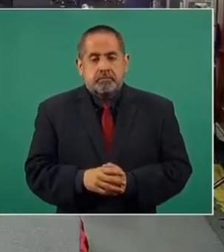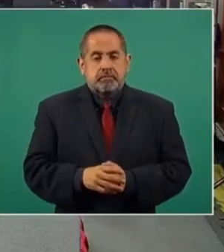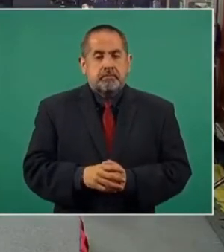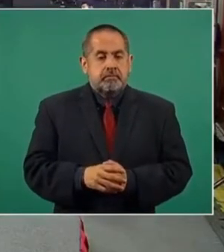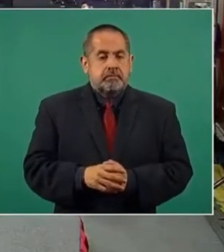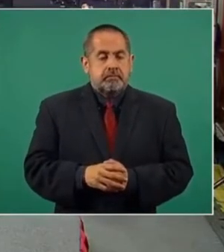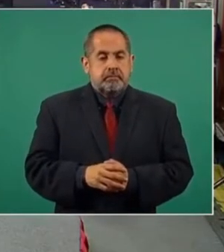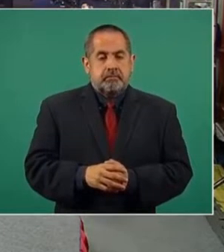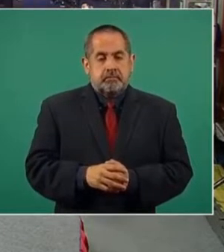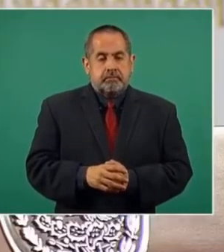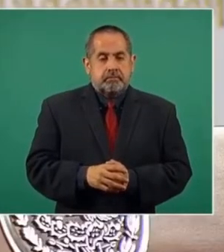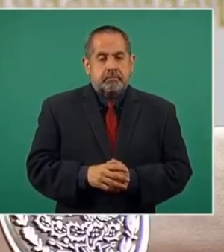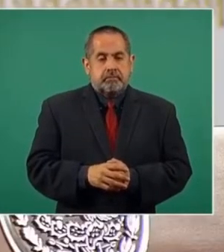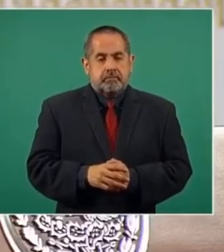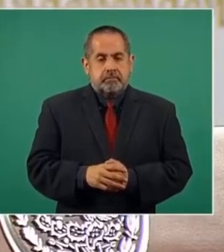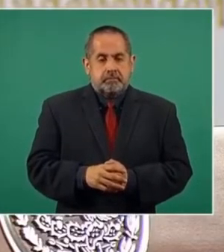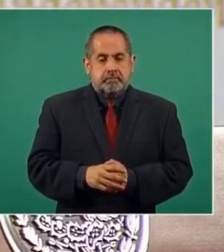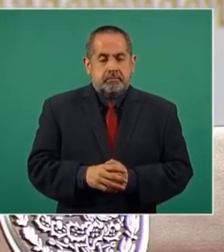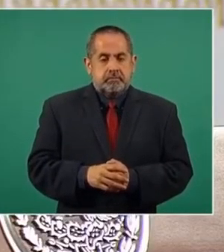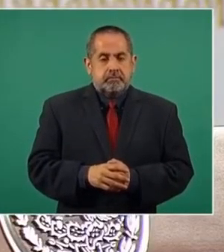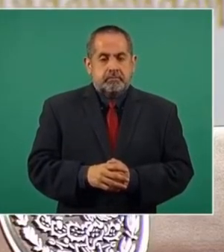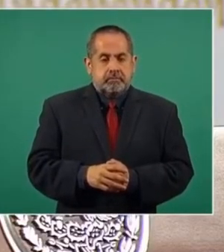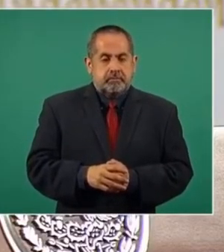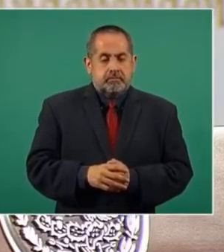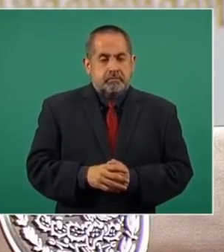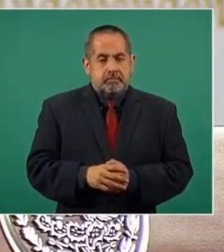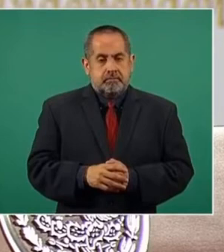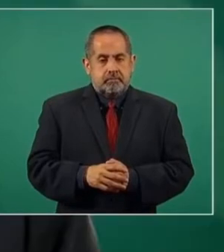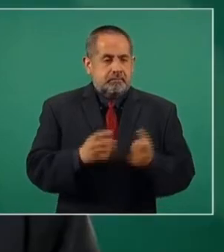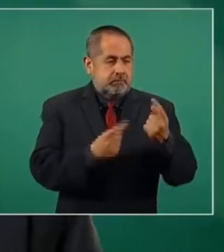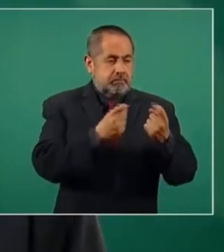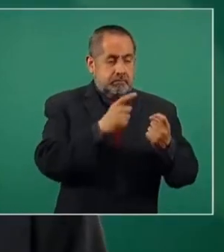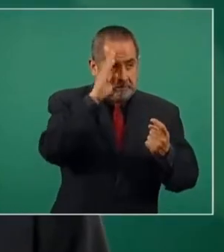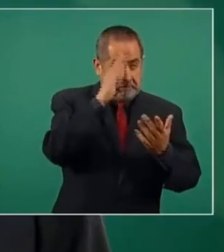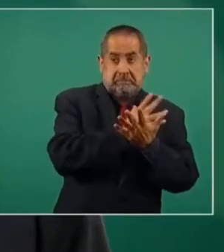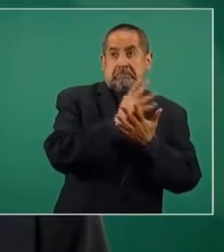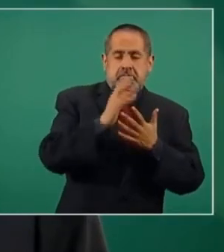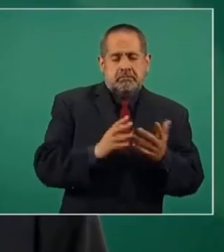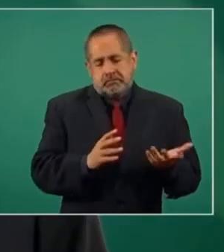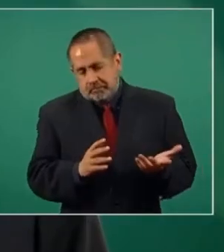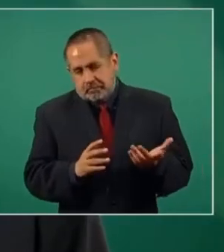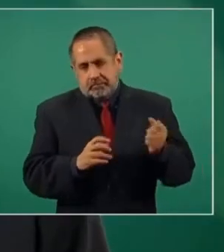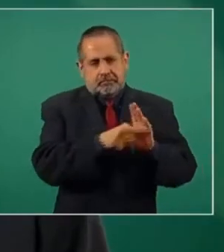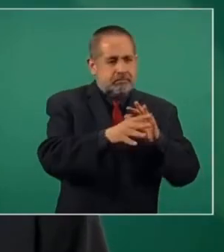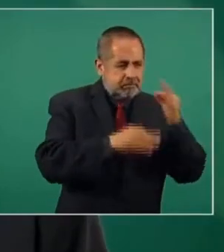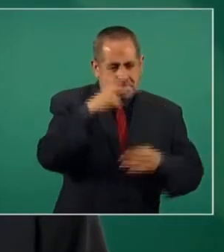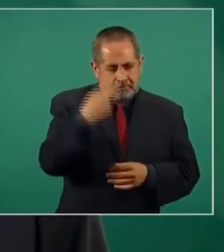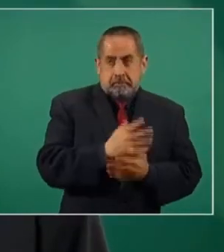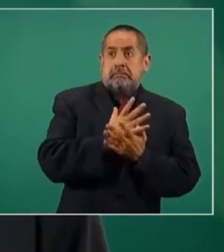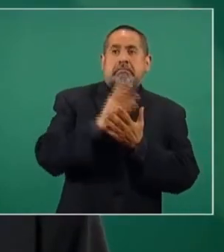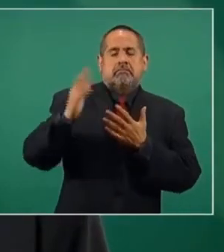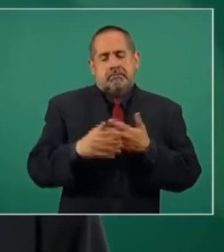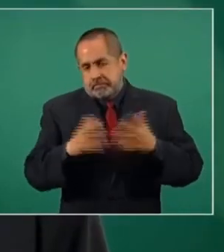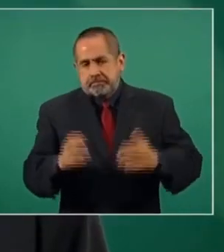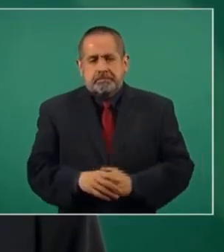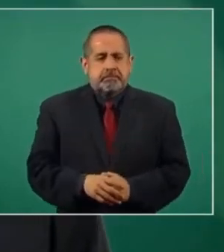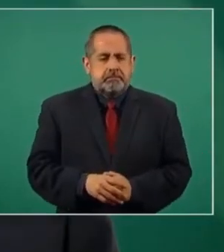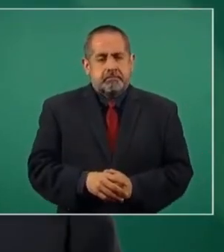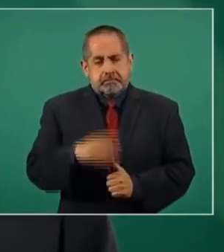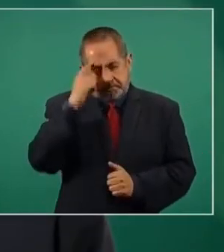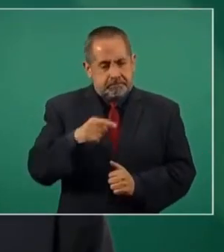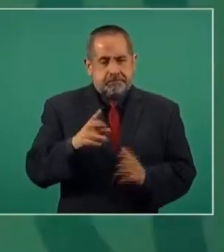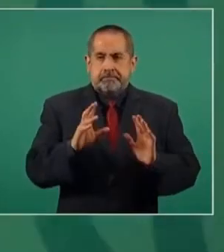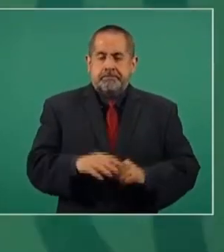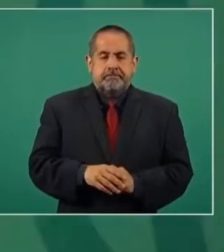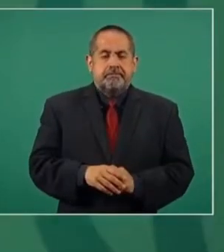se exagera un poco por parte de la prensa mexicana. Para